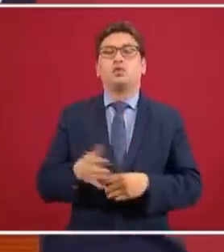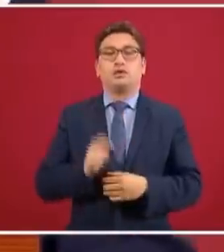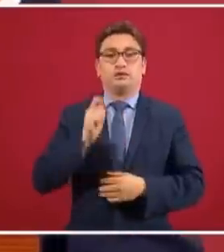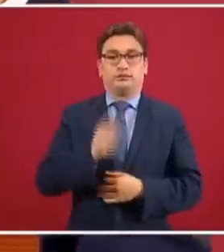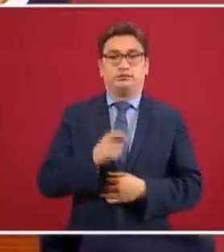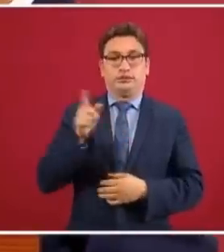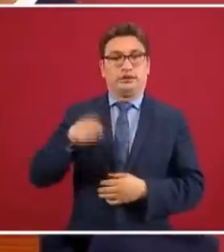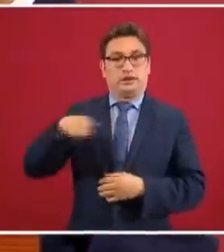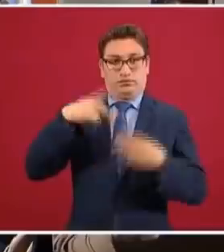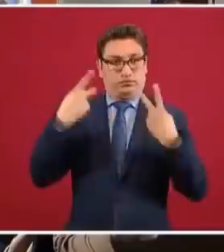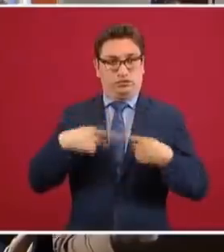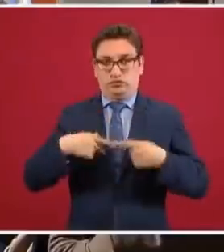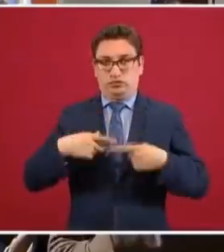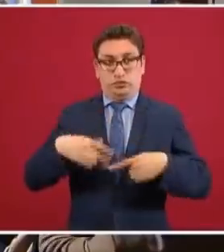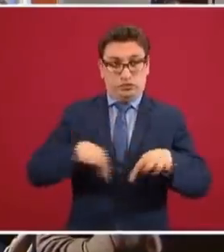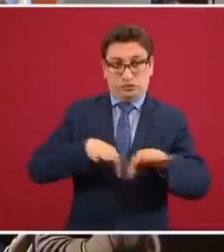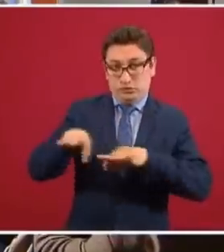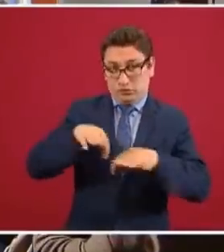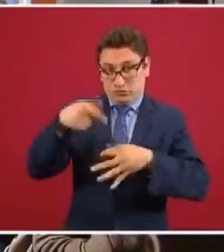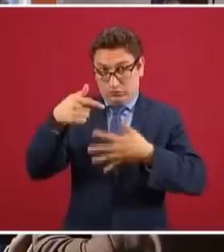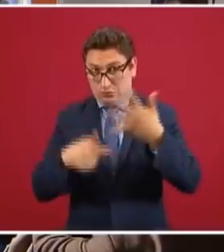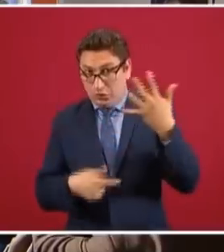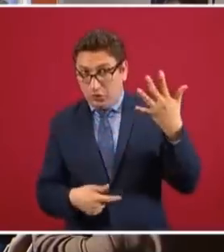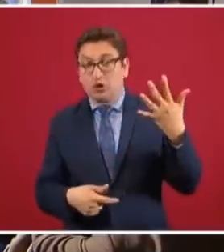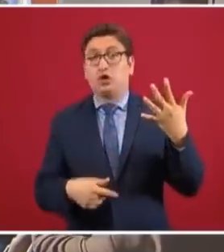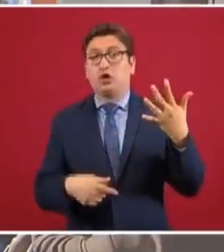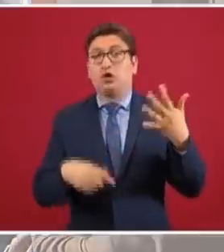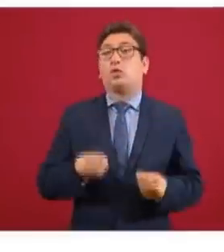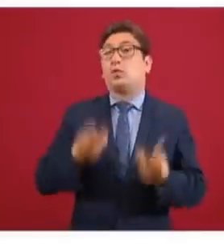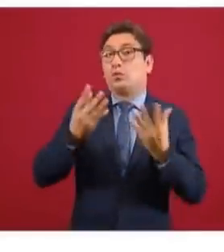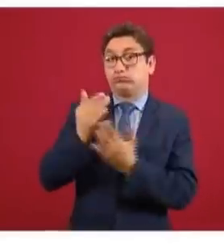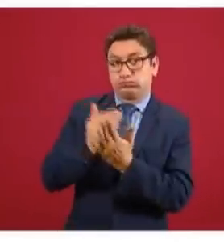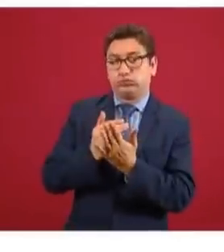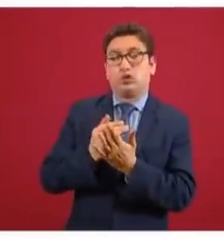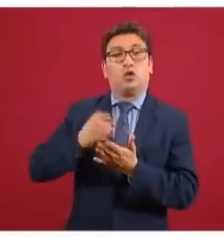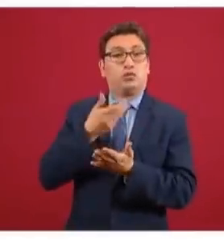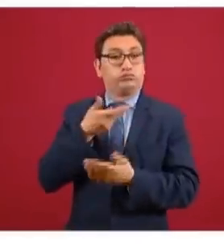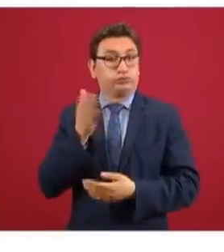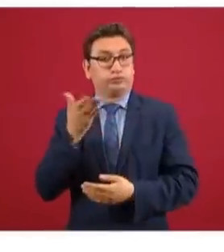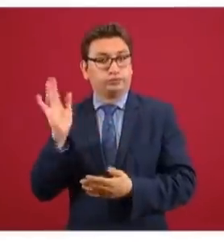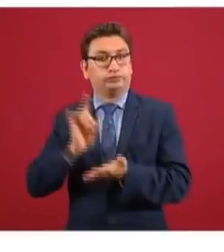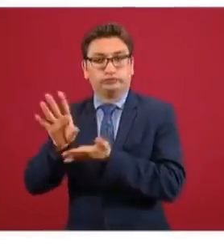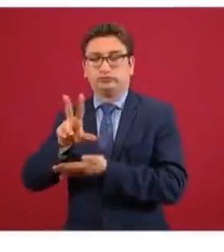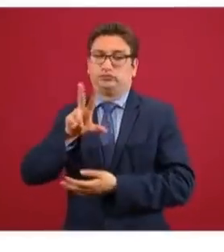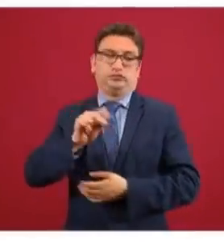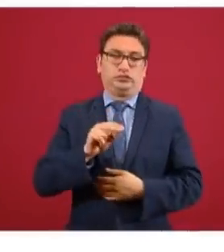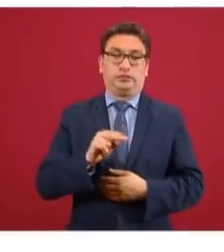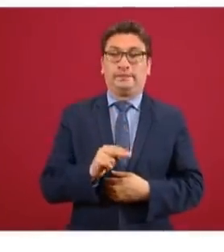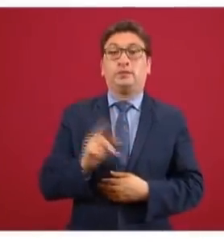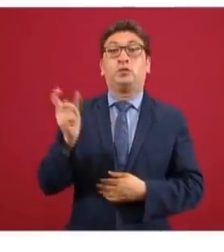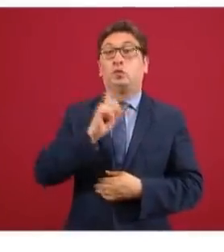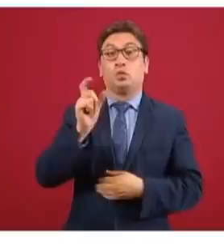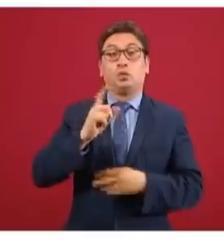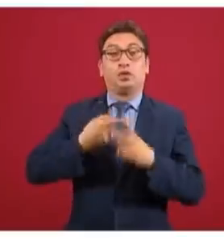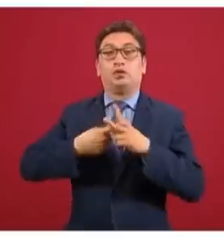no hubieran disminuido su plantilla laboral, es decir, que lo que ellos habían contratado en su